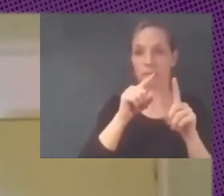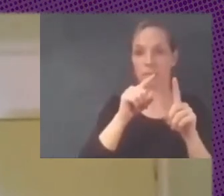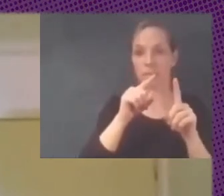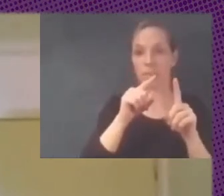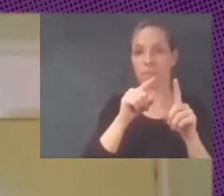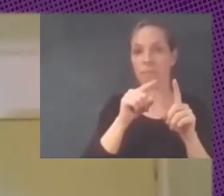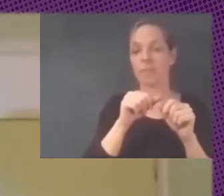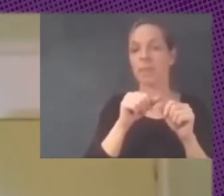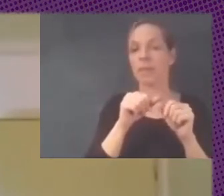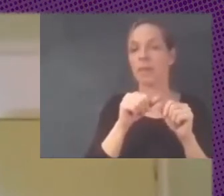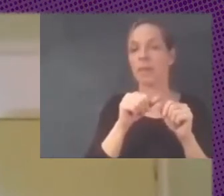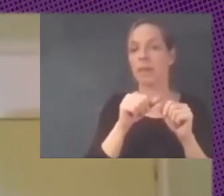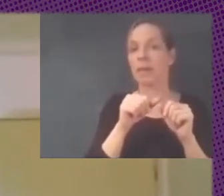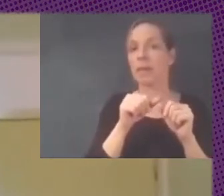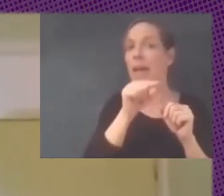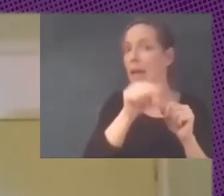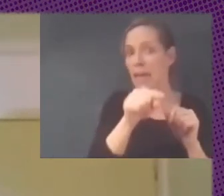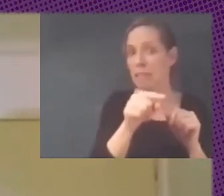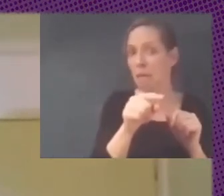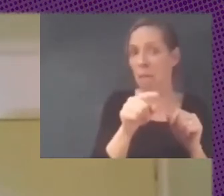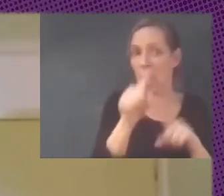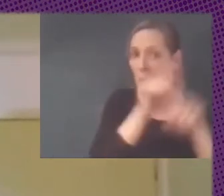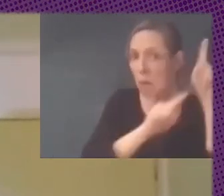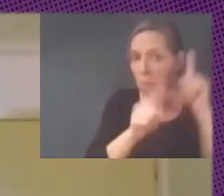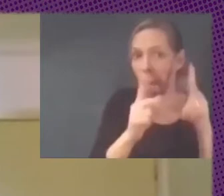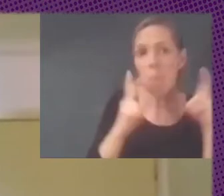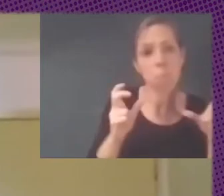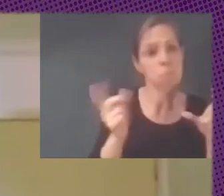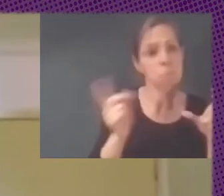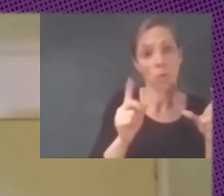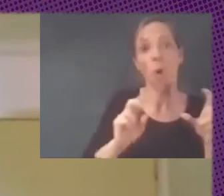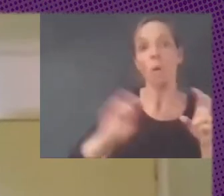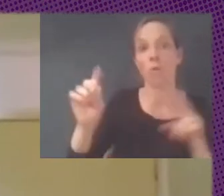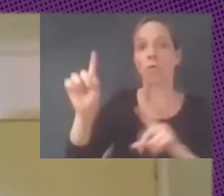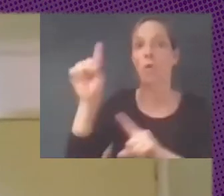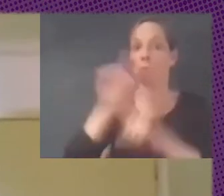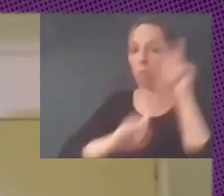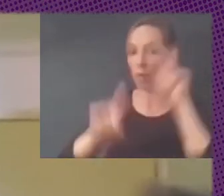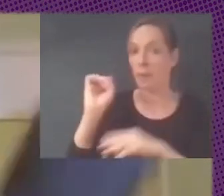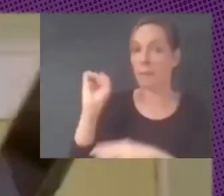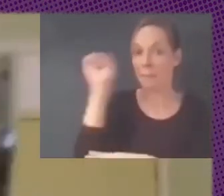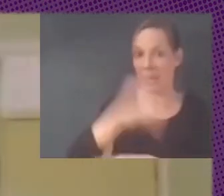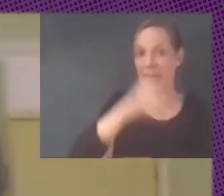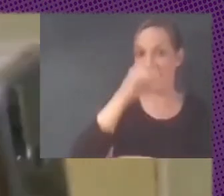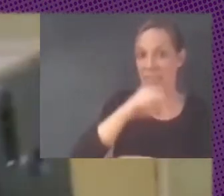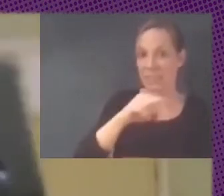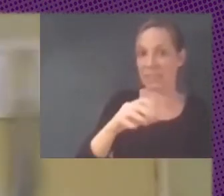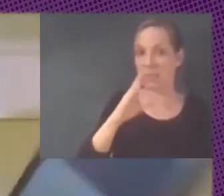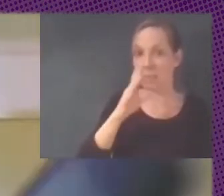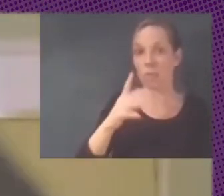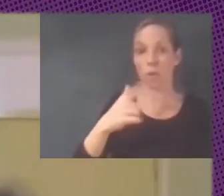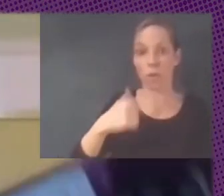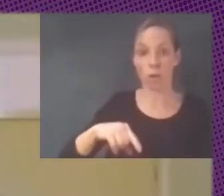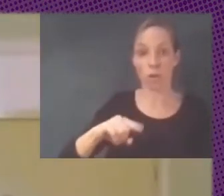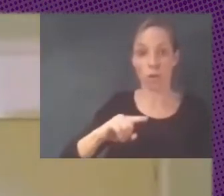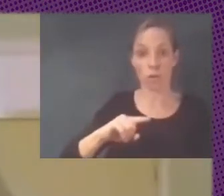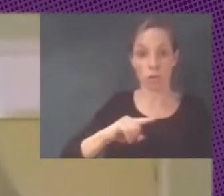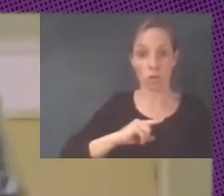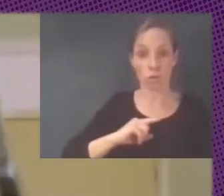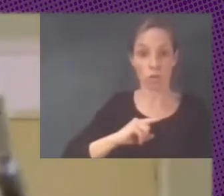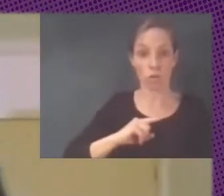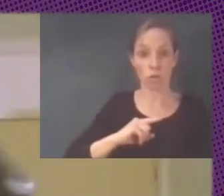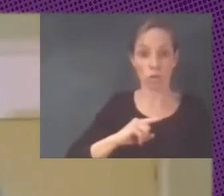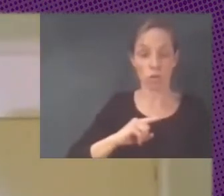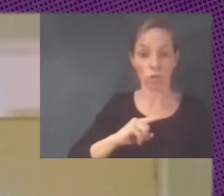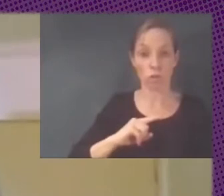cuando pensamos que los los principales equipos que nos pueden sobre